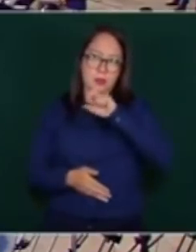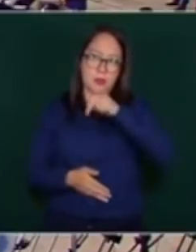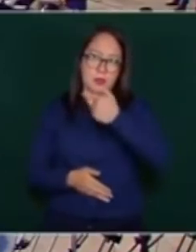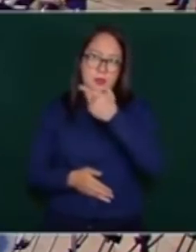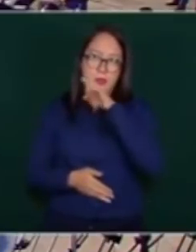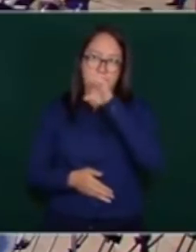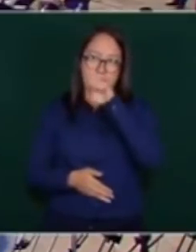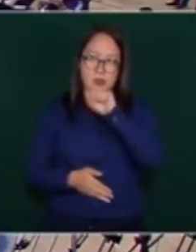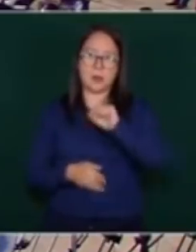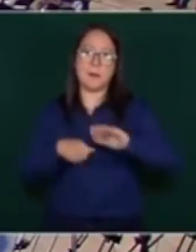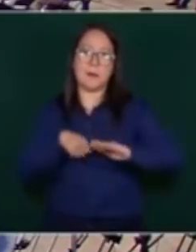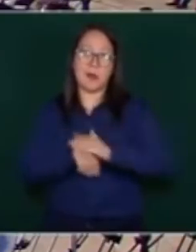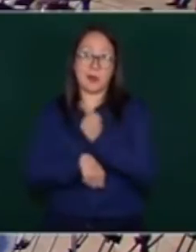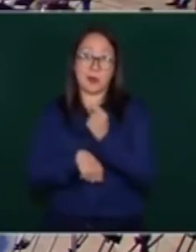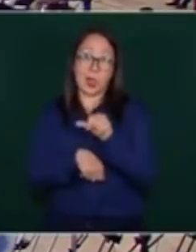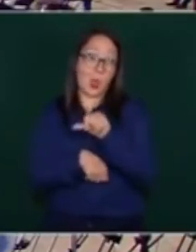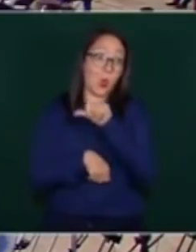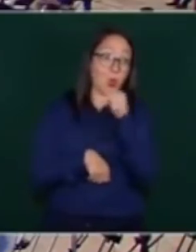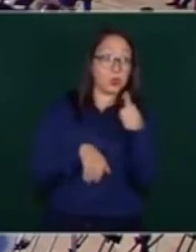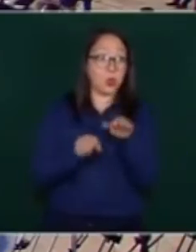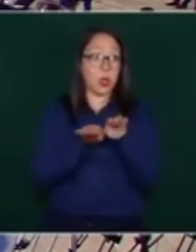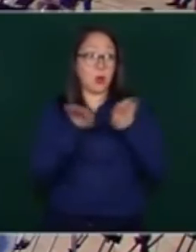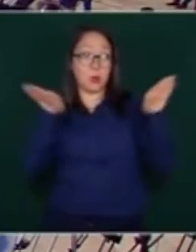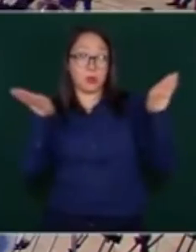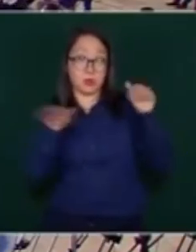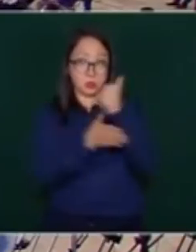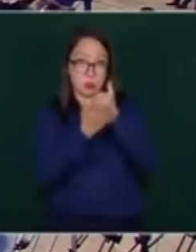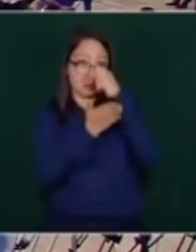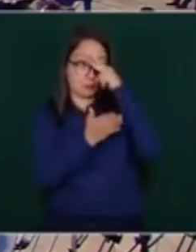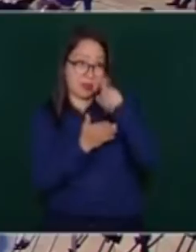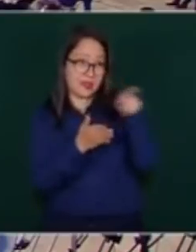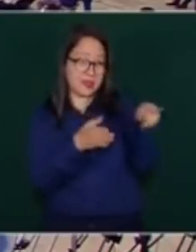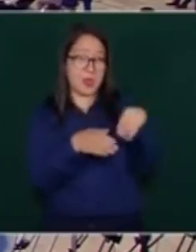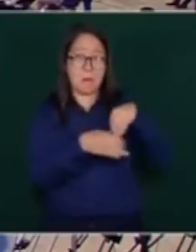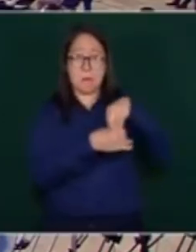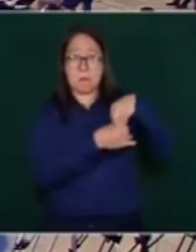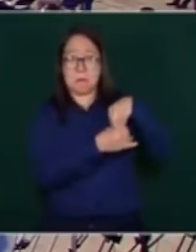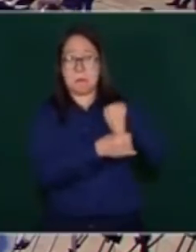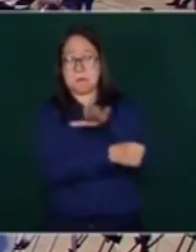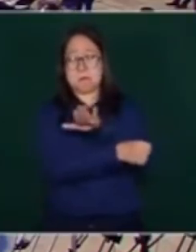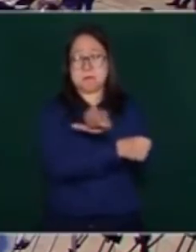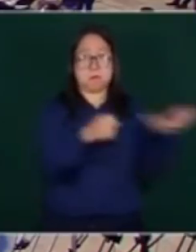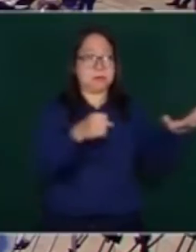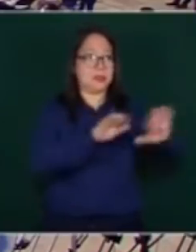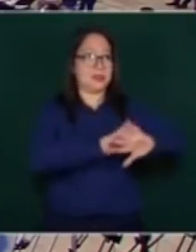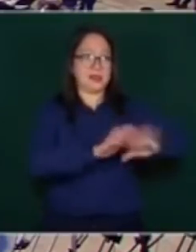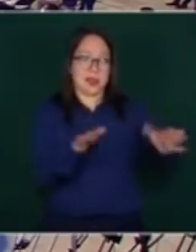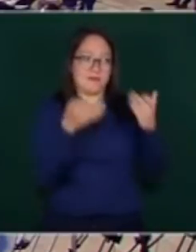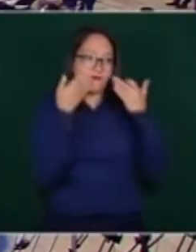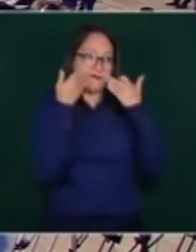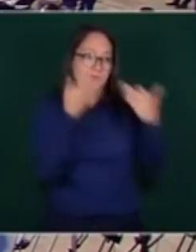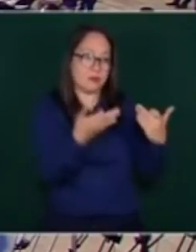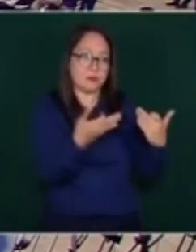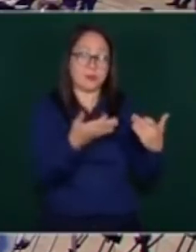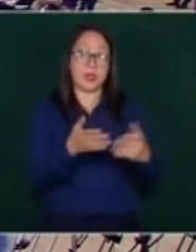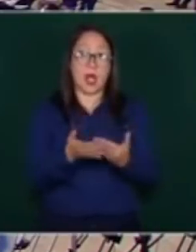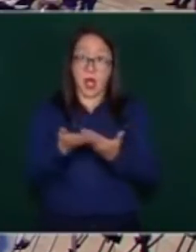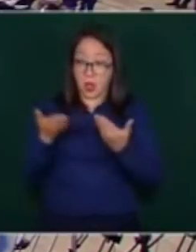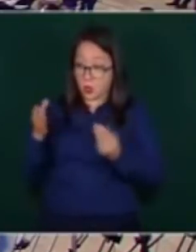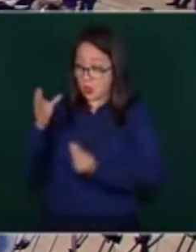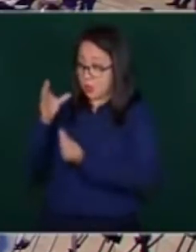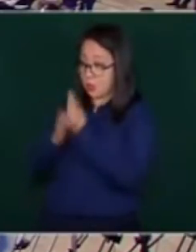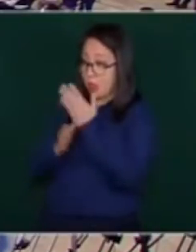o sea, es público, es notorio. El nuevo aeropuerto